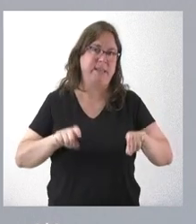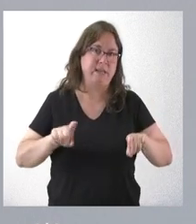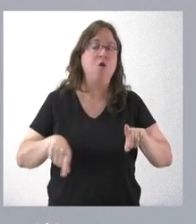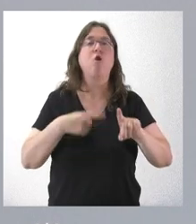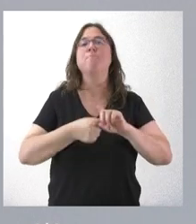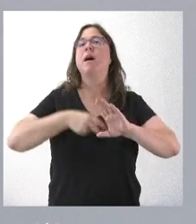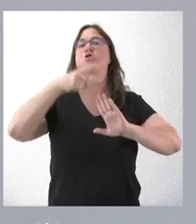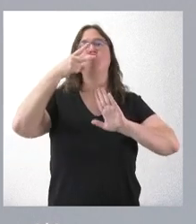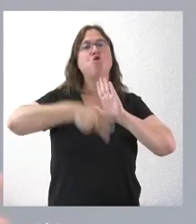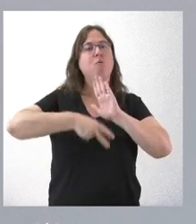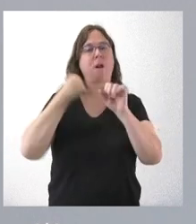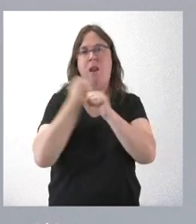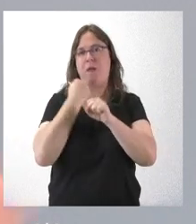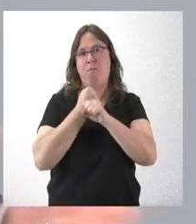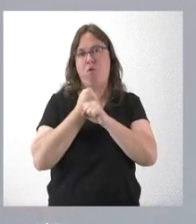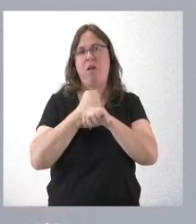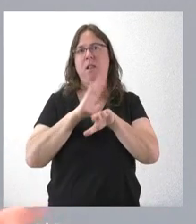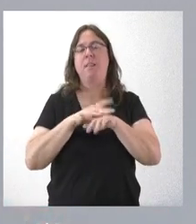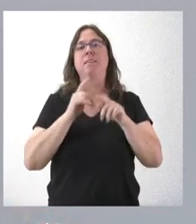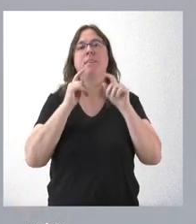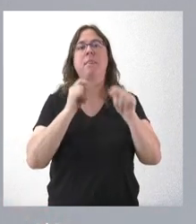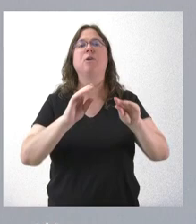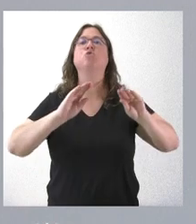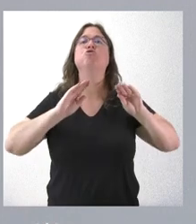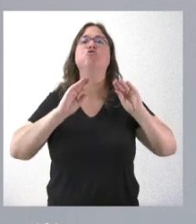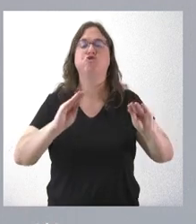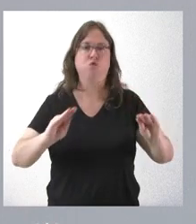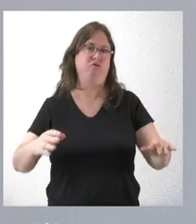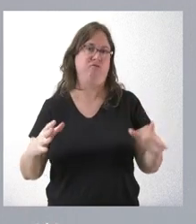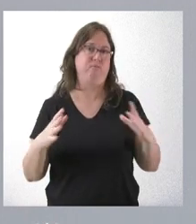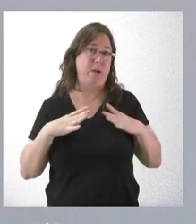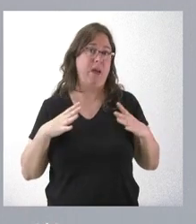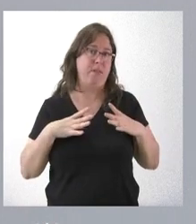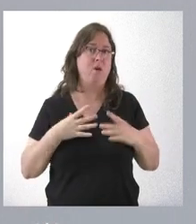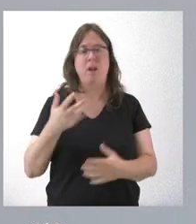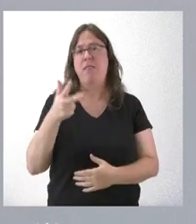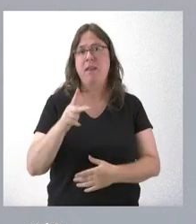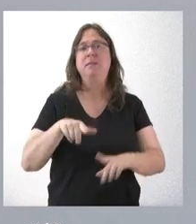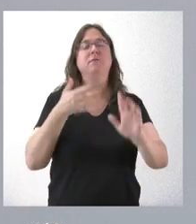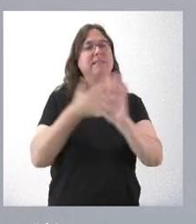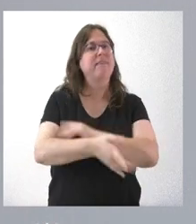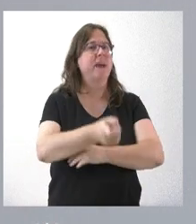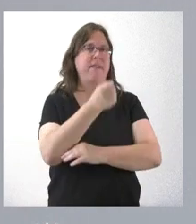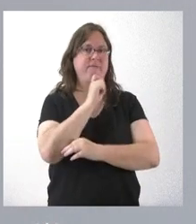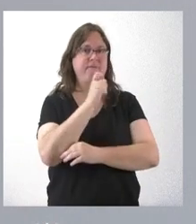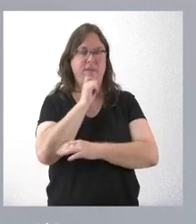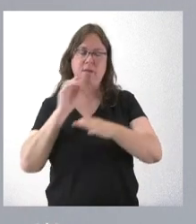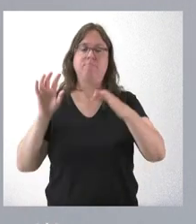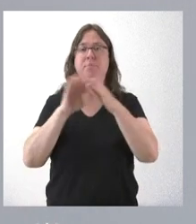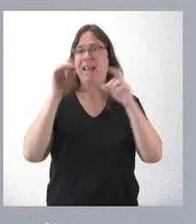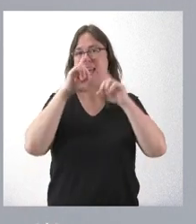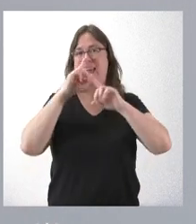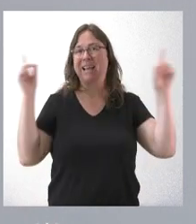normativa laboral ampara a que tengan sus vacaciones y, por tanto, es una dificultad que se une en este año concreto